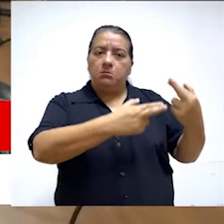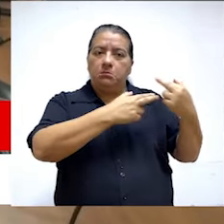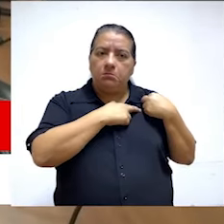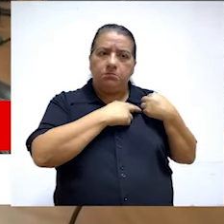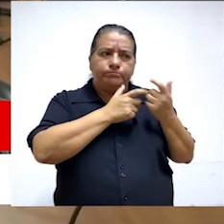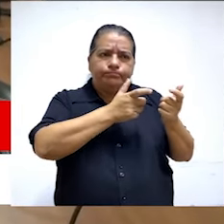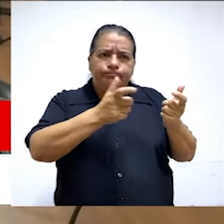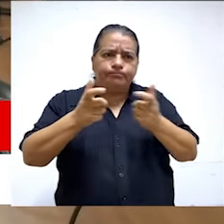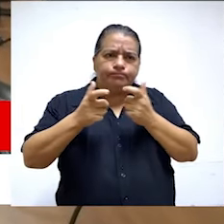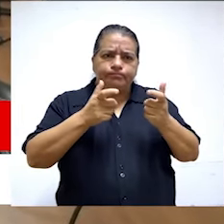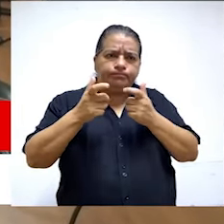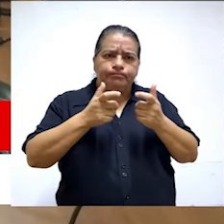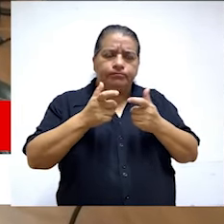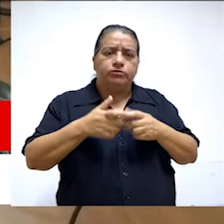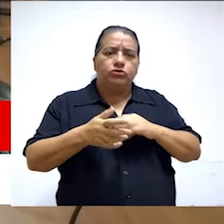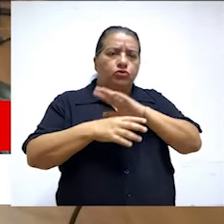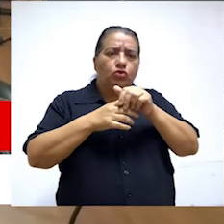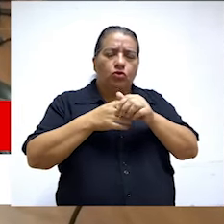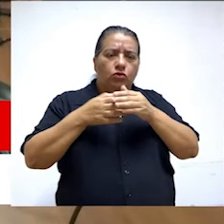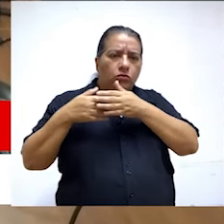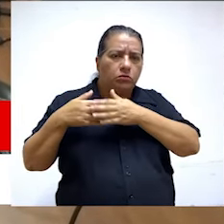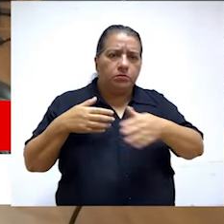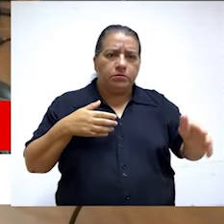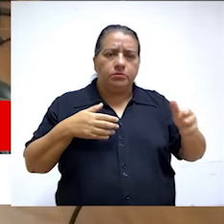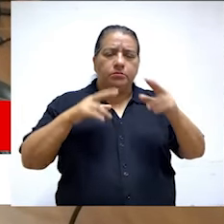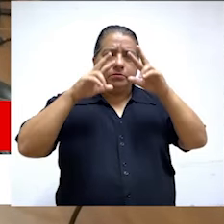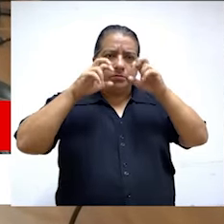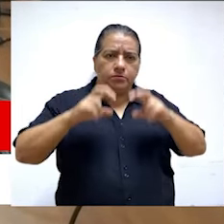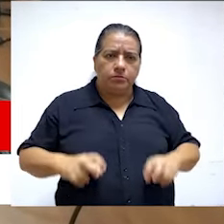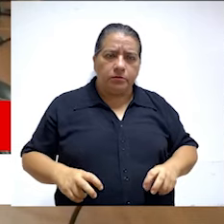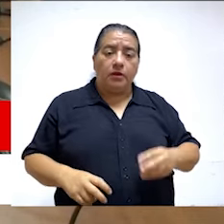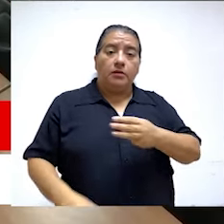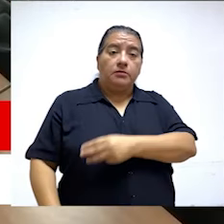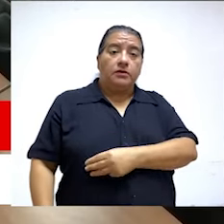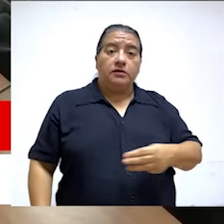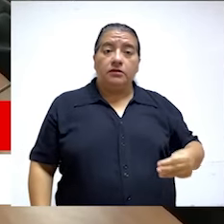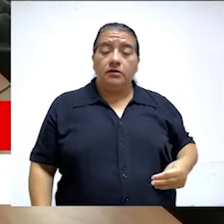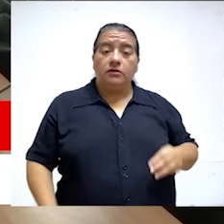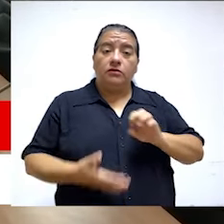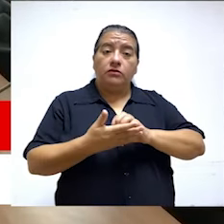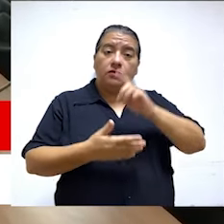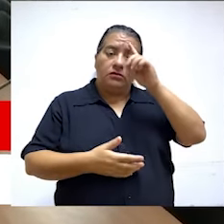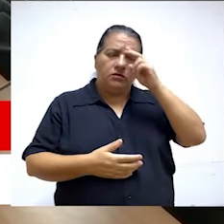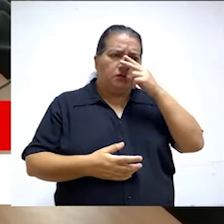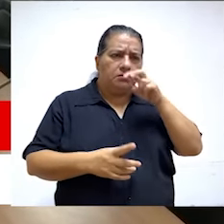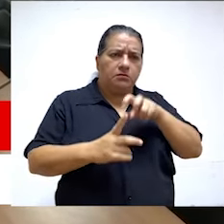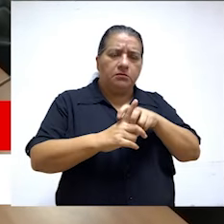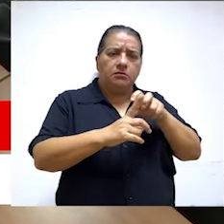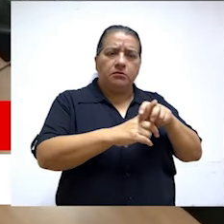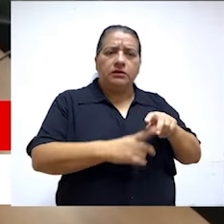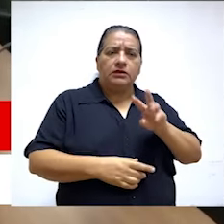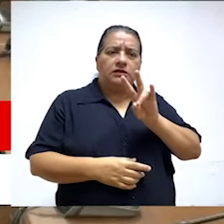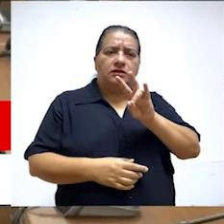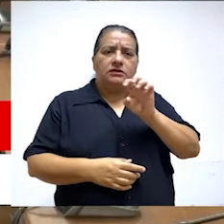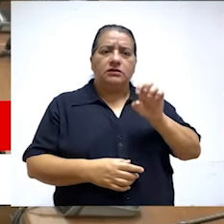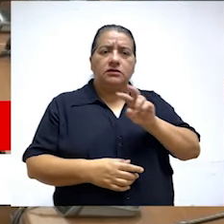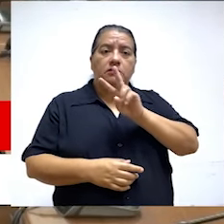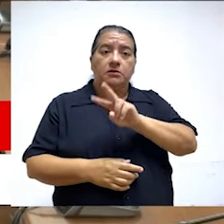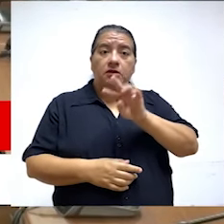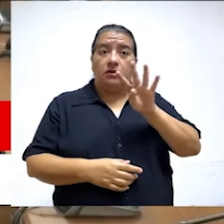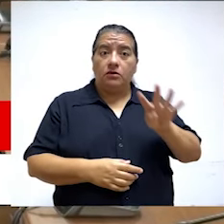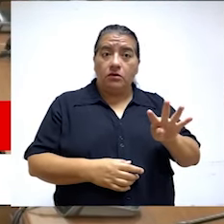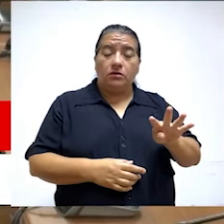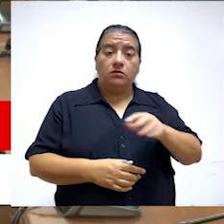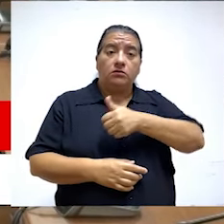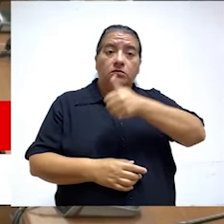Investigadora del Congreso de la República, encargada del monitoreo, fiscalización y control del Ministerio de Educación. Además,